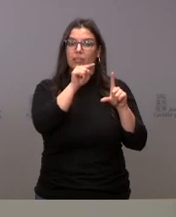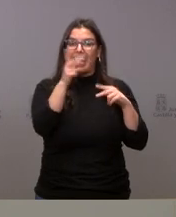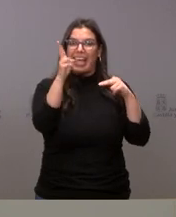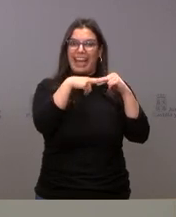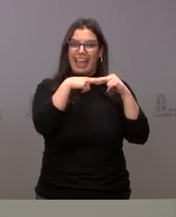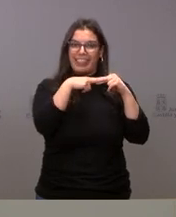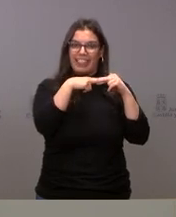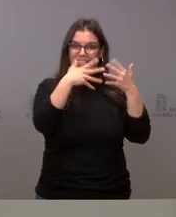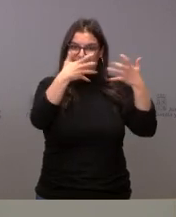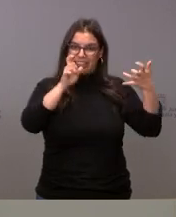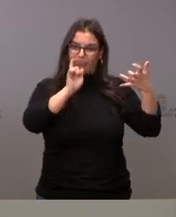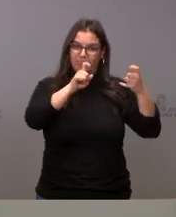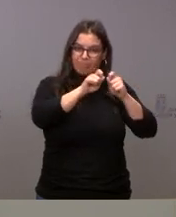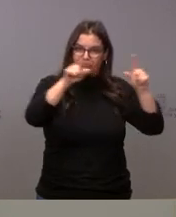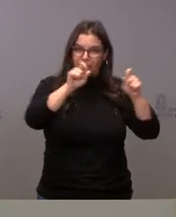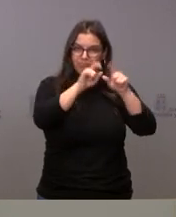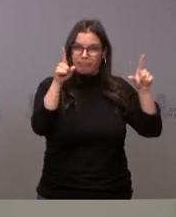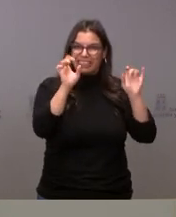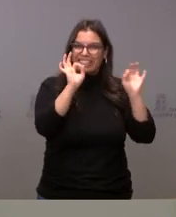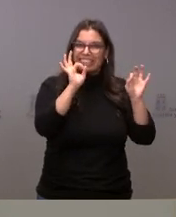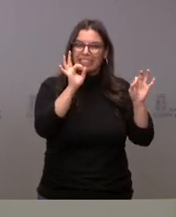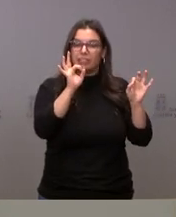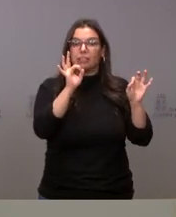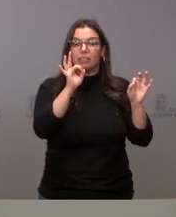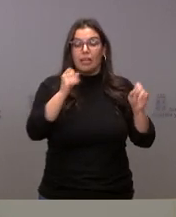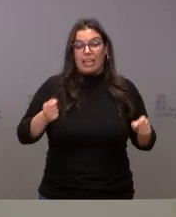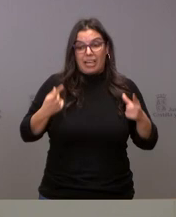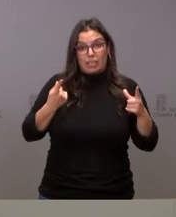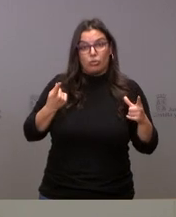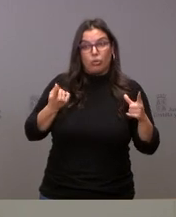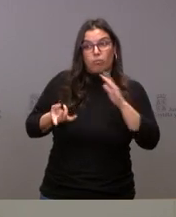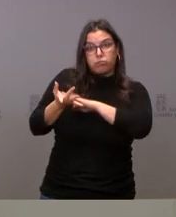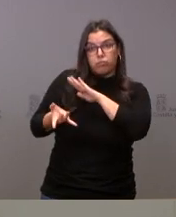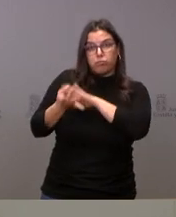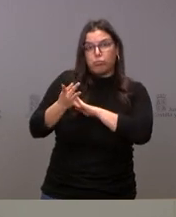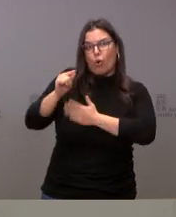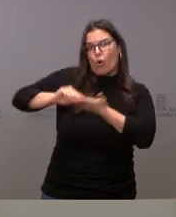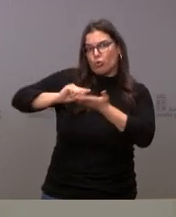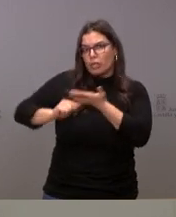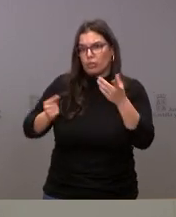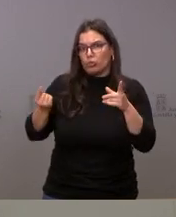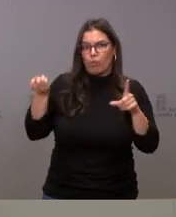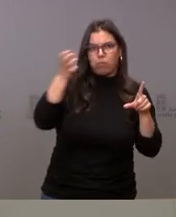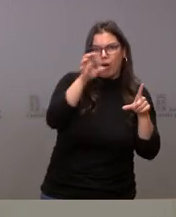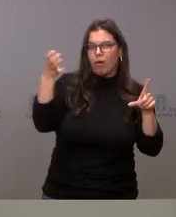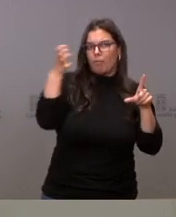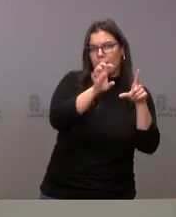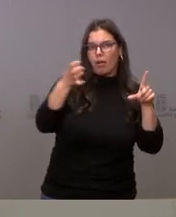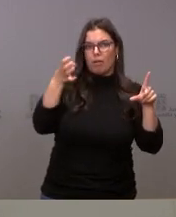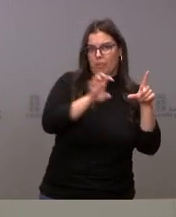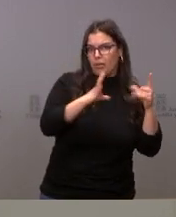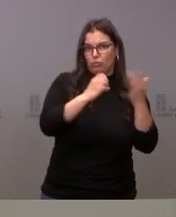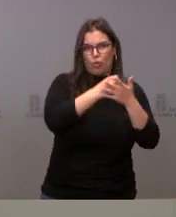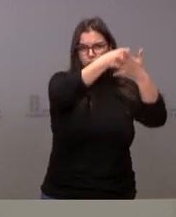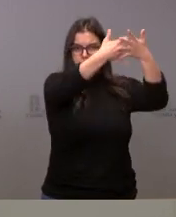específico en el que vamos volcando todo lo relacionado con los diversos contratos que están relacionados con la ejecución de este proceso